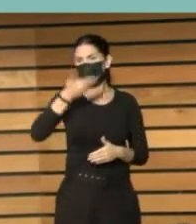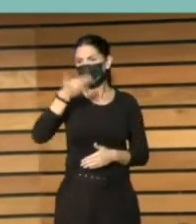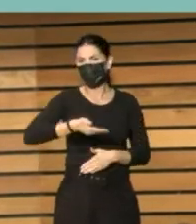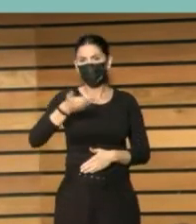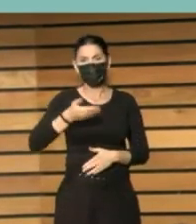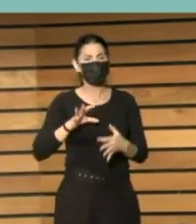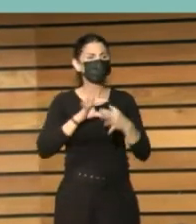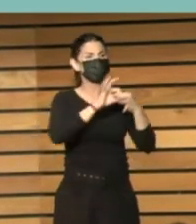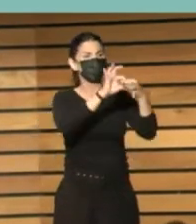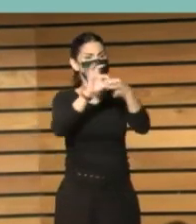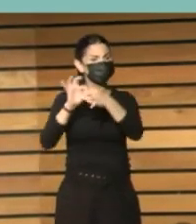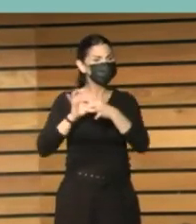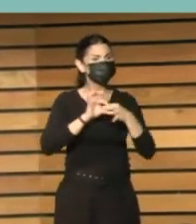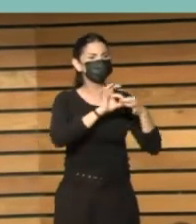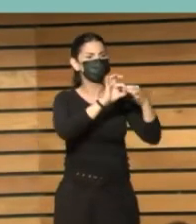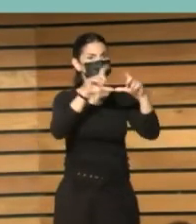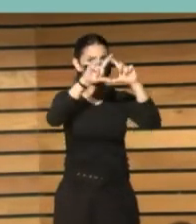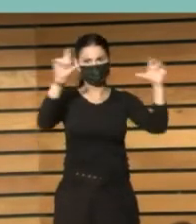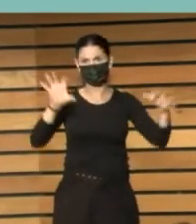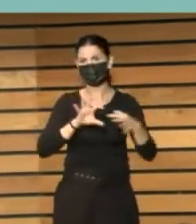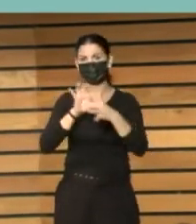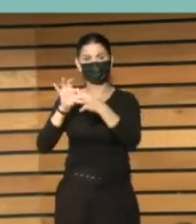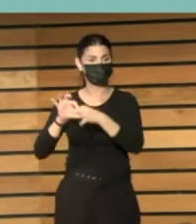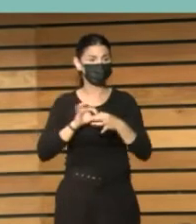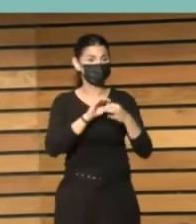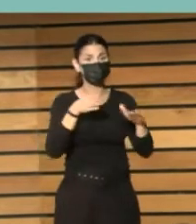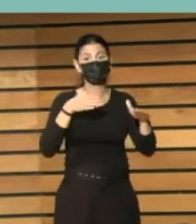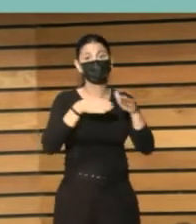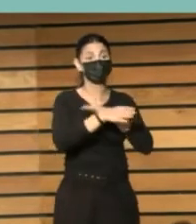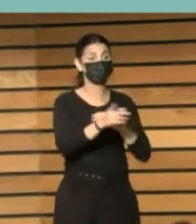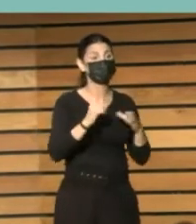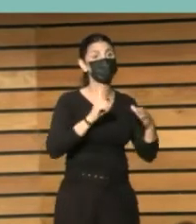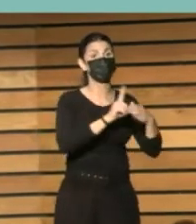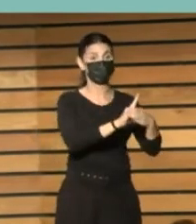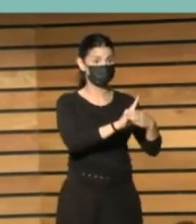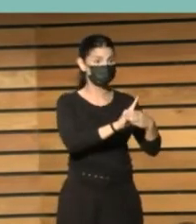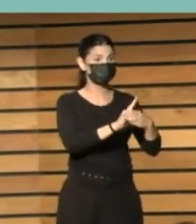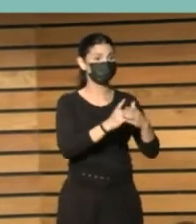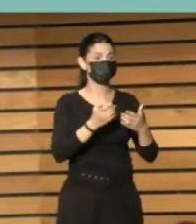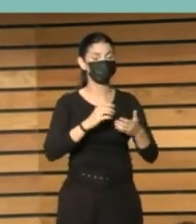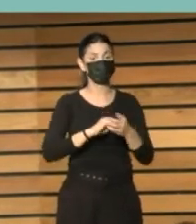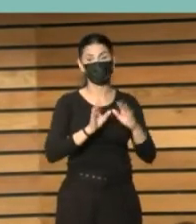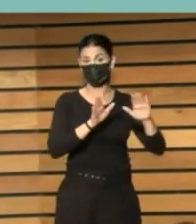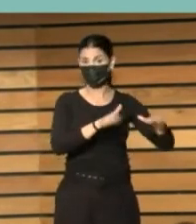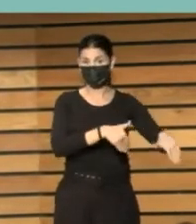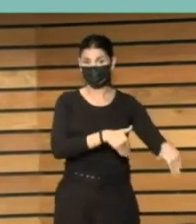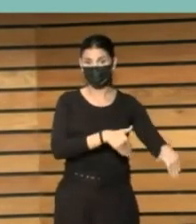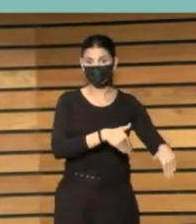para que las bibliotecas sean una puerta para la inclusión. Y por último,